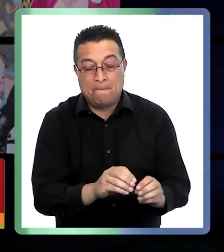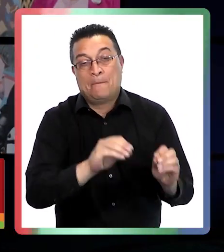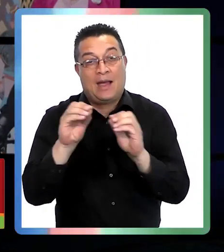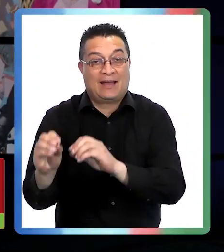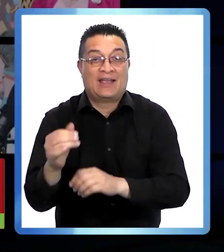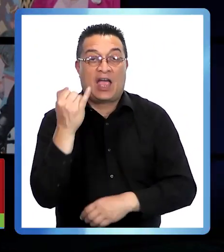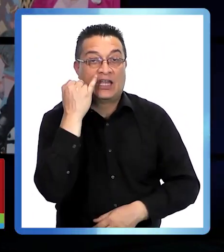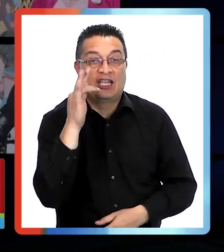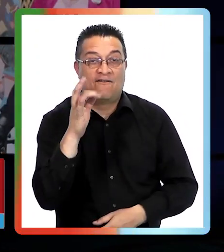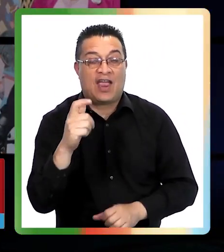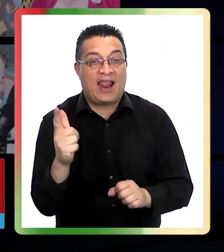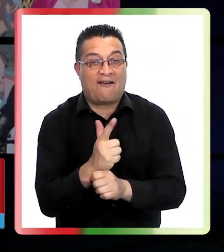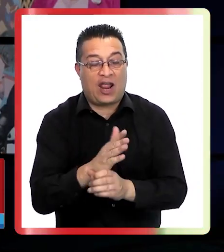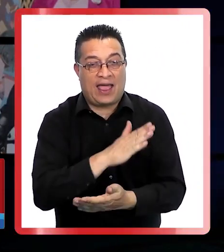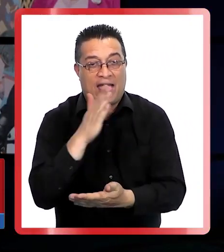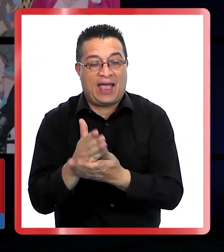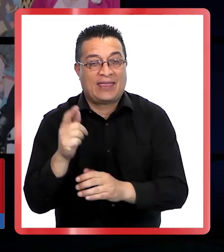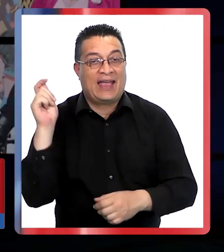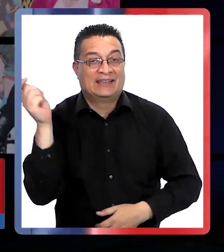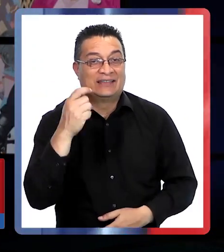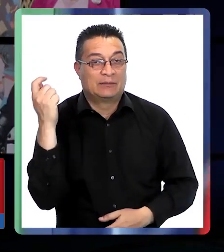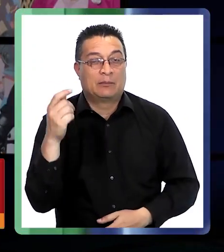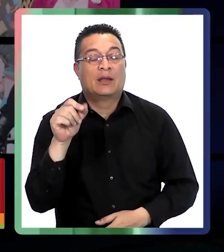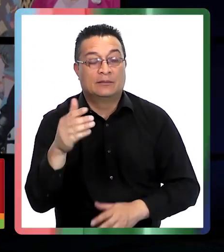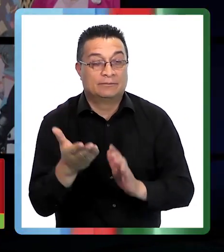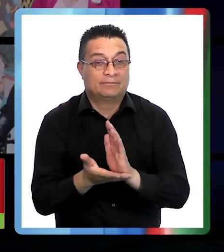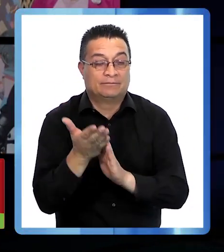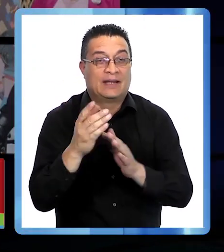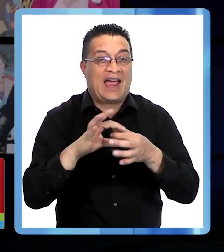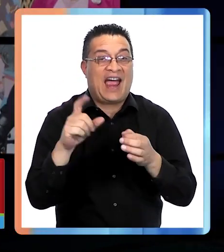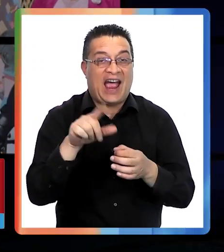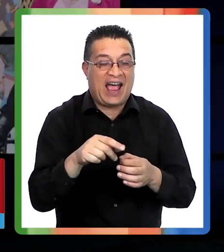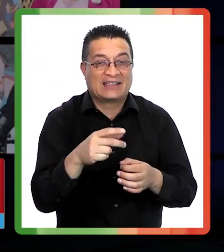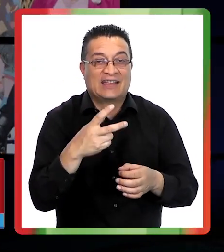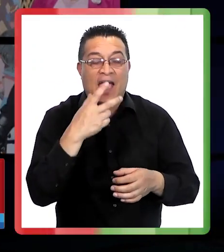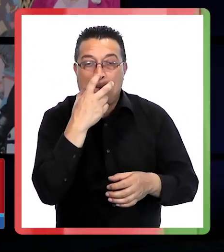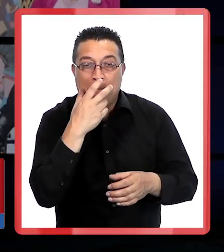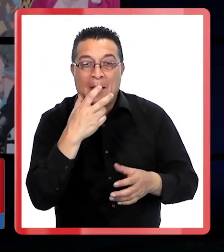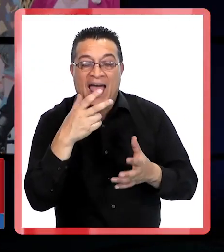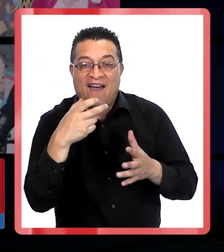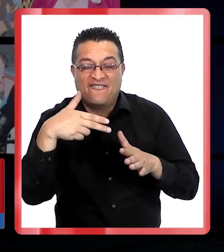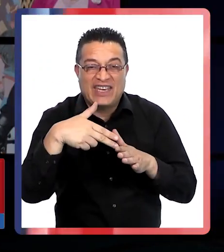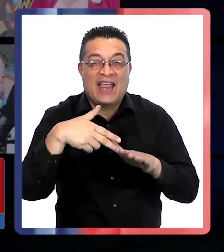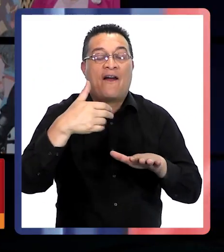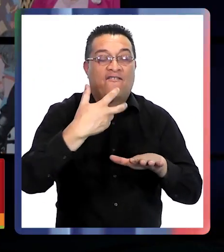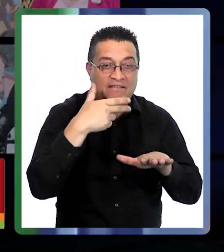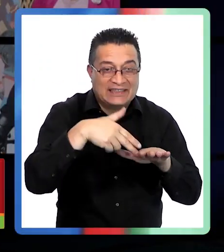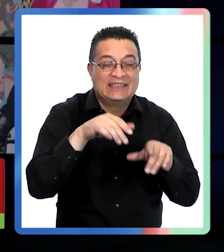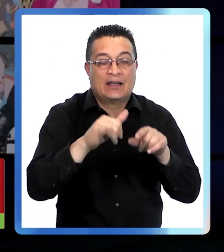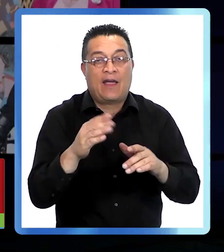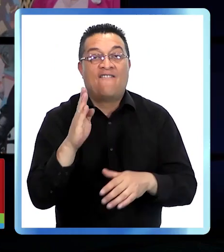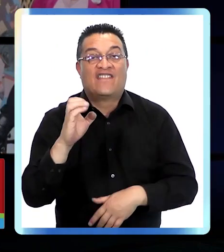septiembre, contener las salsas del gas, la parafina, los combustibles, aumentar las becas de alimentación para los